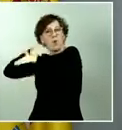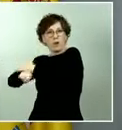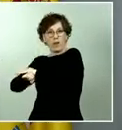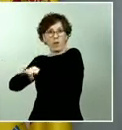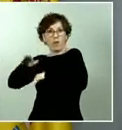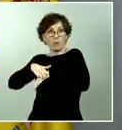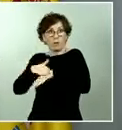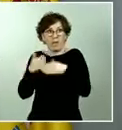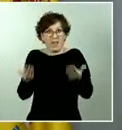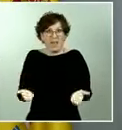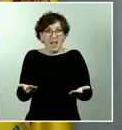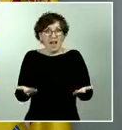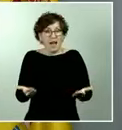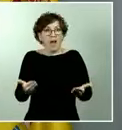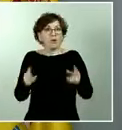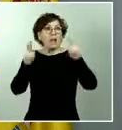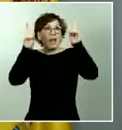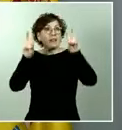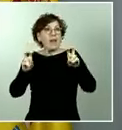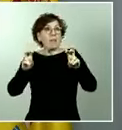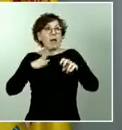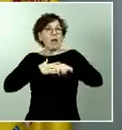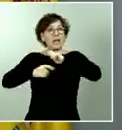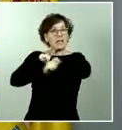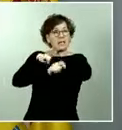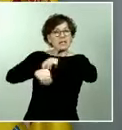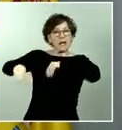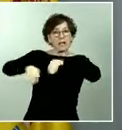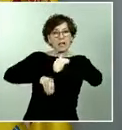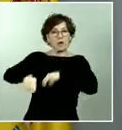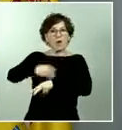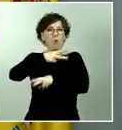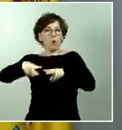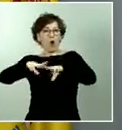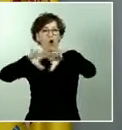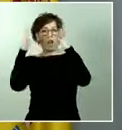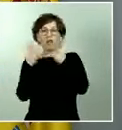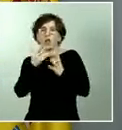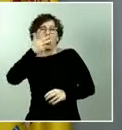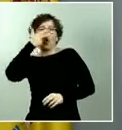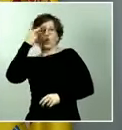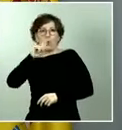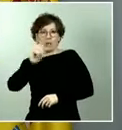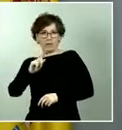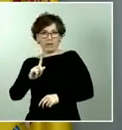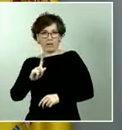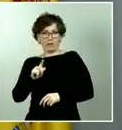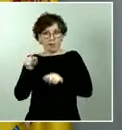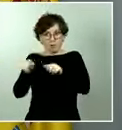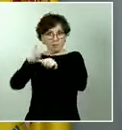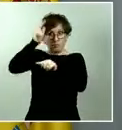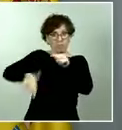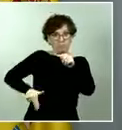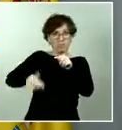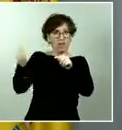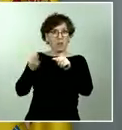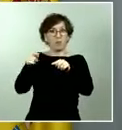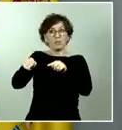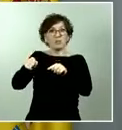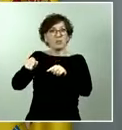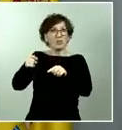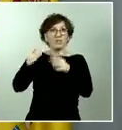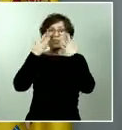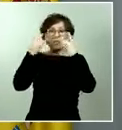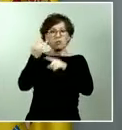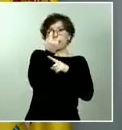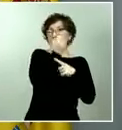geopolíticas o estratégicas evidentemente tenemos que atacar ese bulo porque solo tiene una voluntad engañosa y de desestabilizar a las